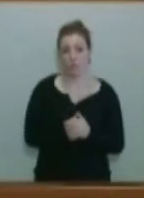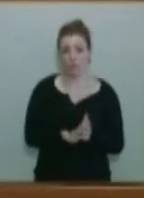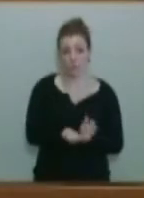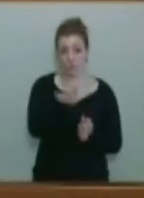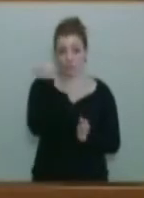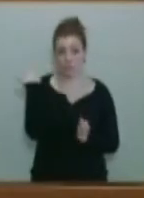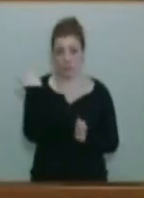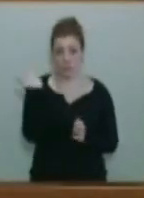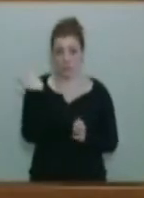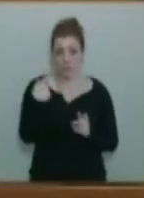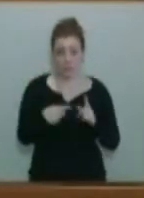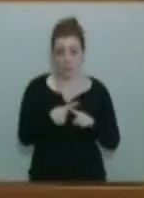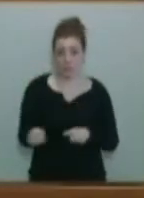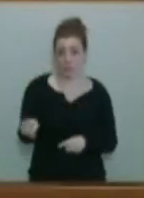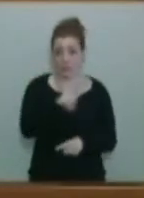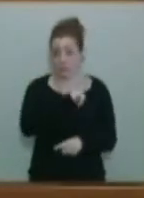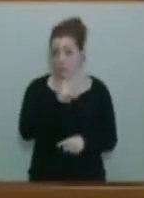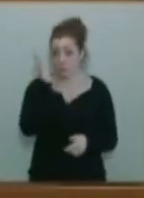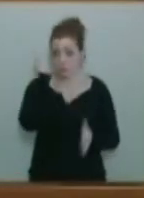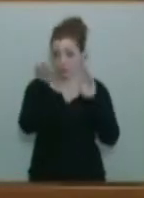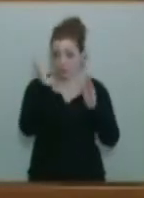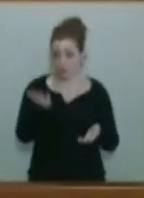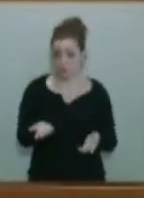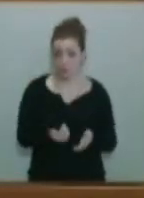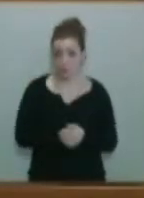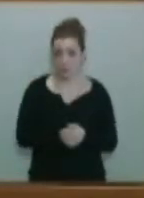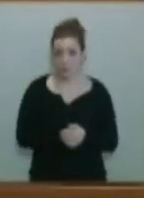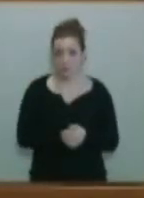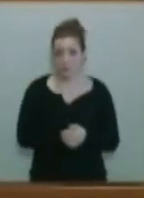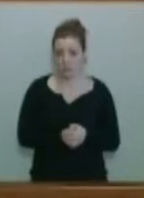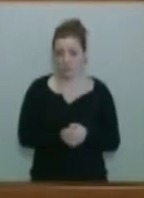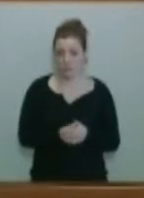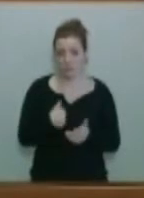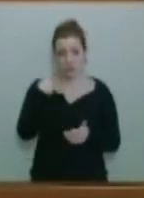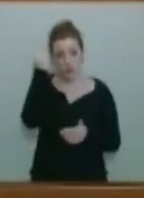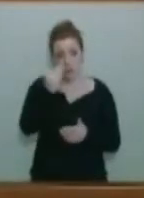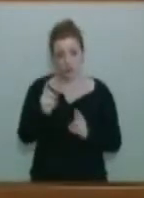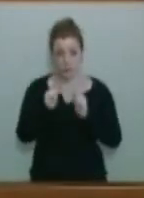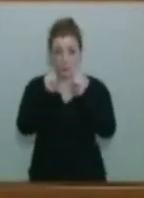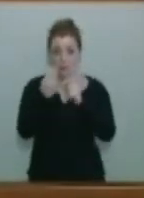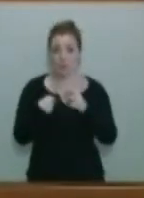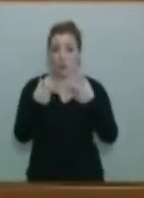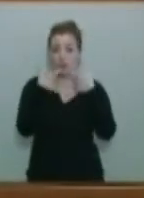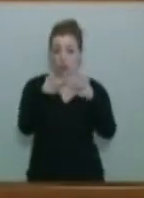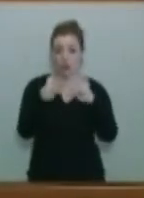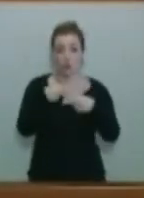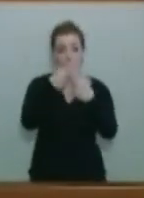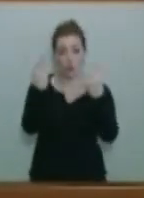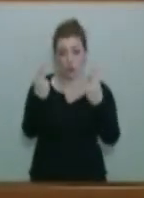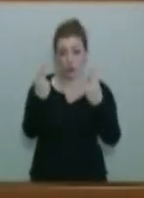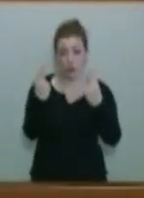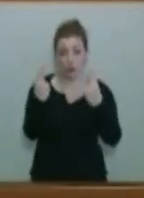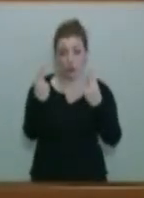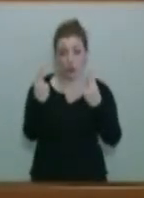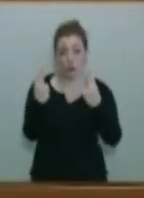absoluto dislate. No lo voy a llamar de otra manera. Y yo creo que, cuando haya enajenación del sector público, hay que hacerlo mediante un